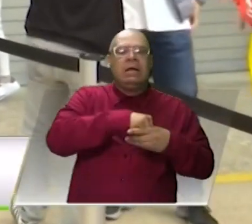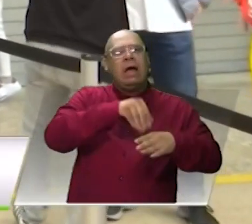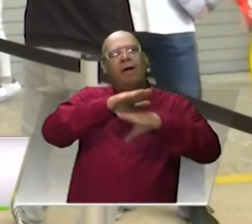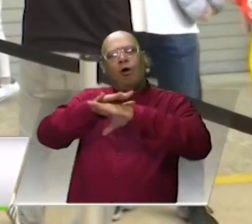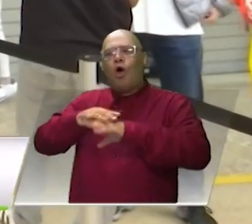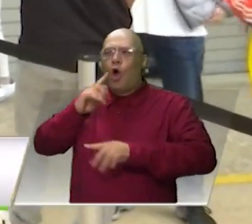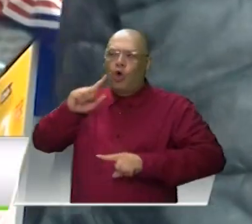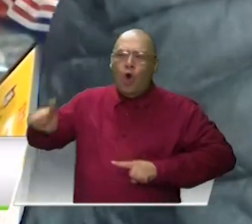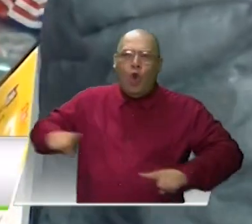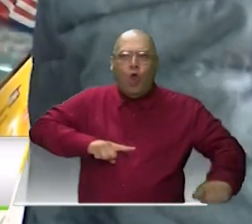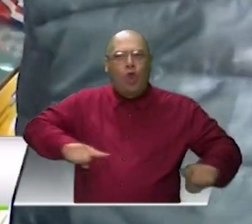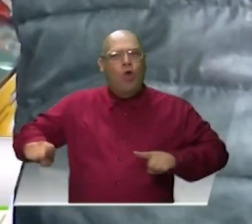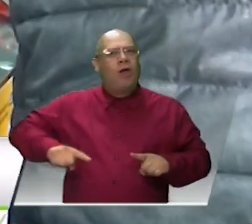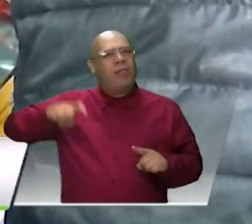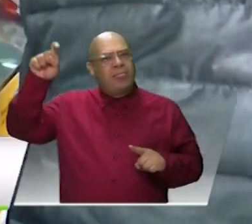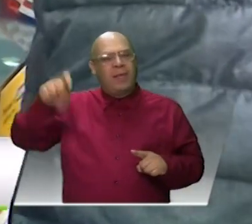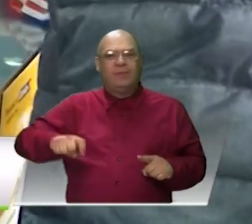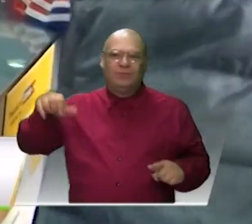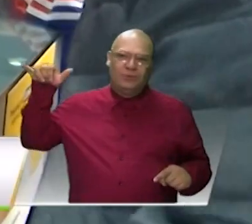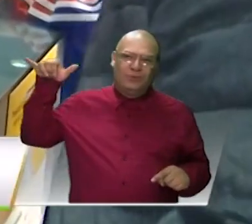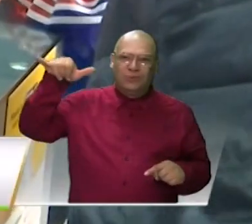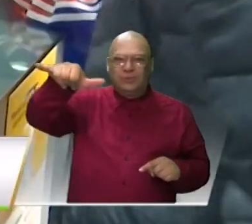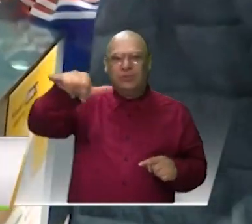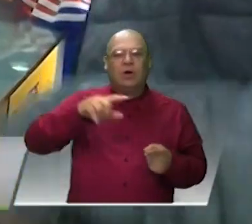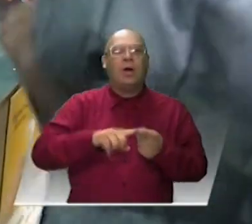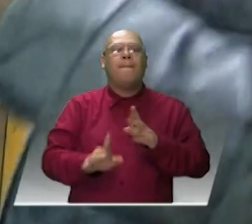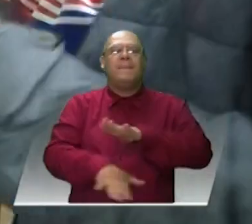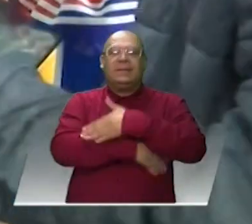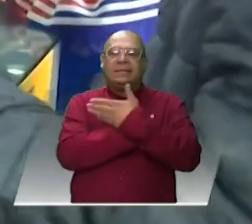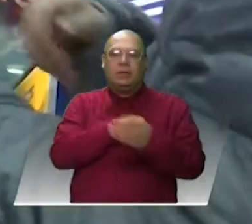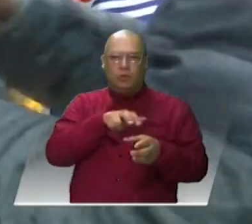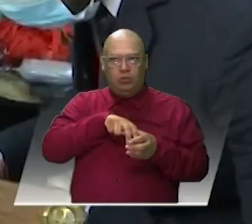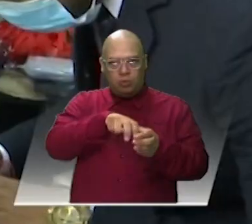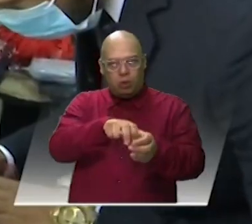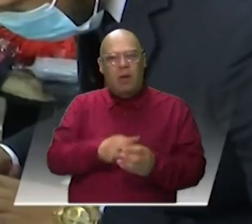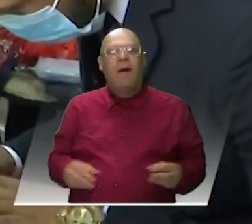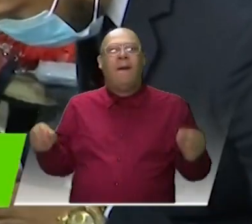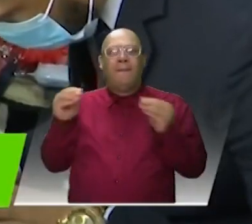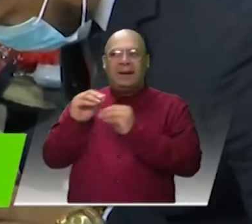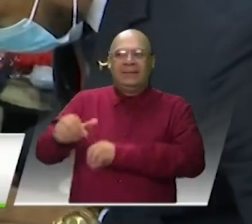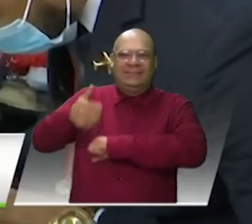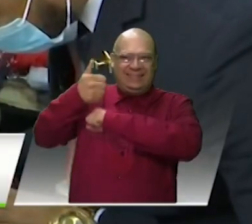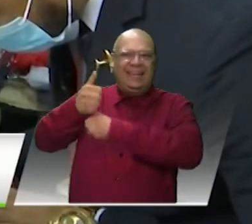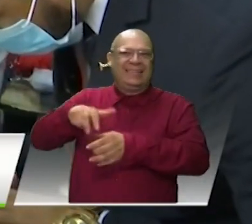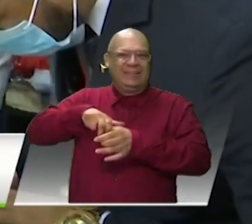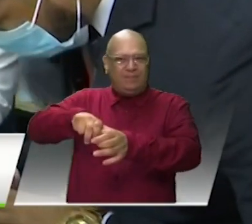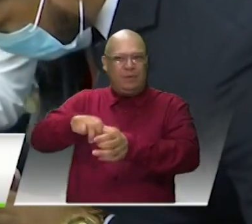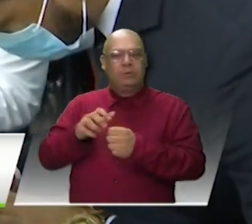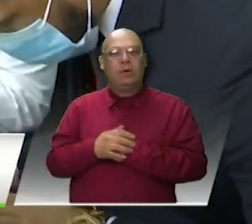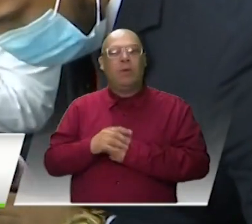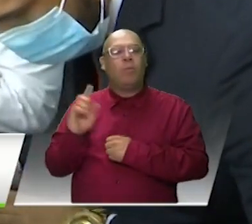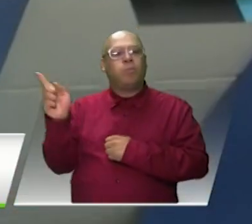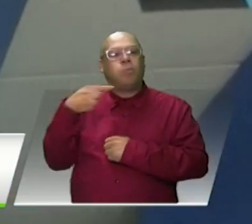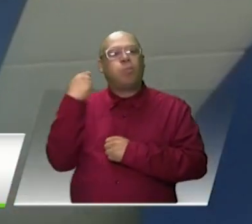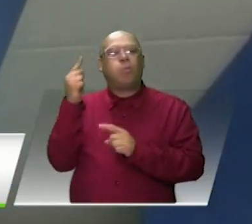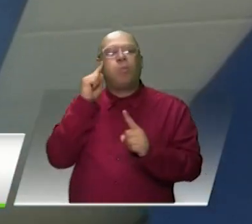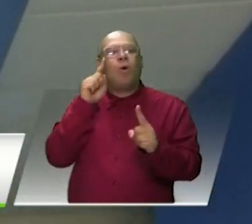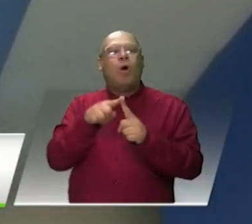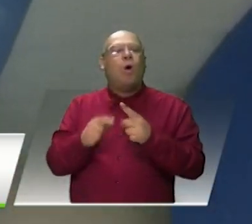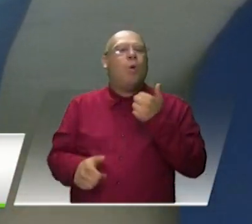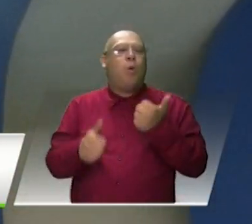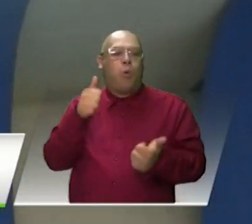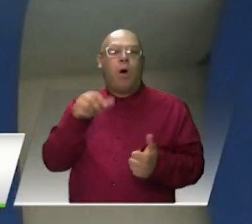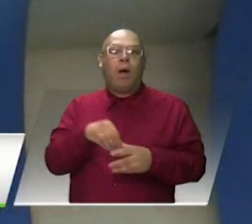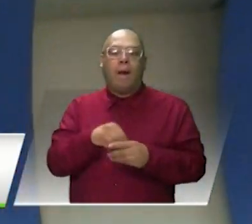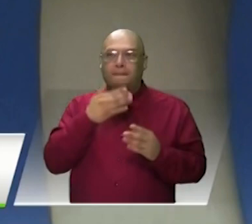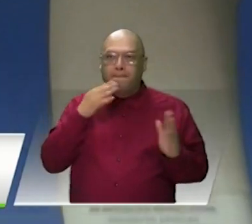coordinación entre la Aeronáutica Civil, el Ministerio de Transporte y la Superintendencia de Transporte, esto con el objetivo de brindar una